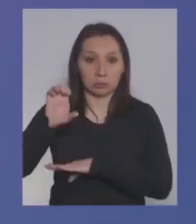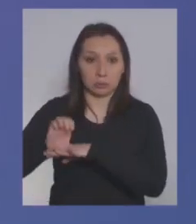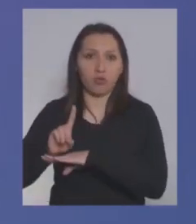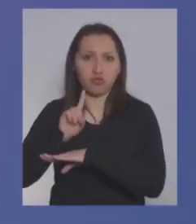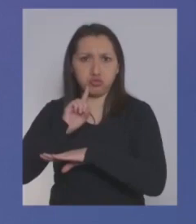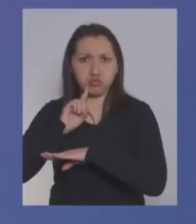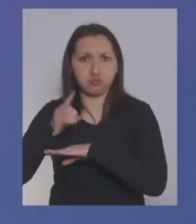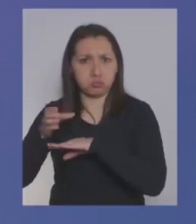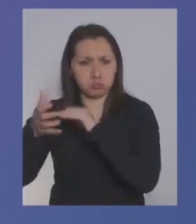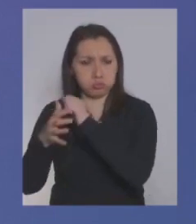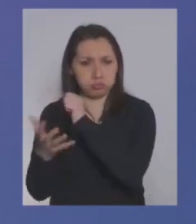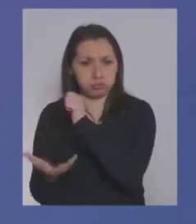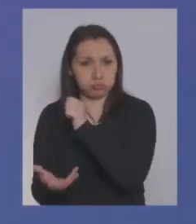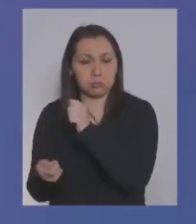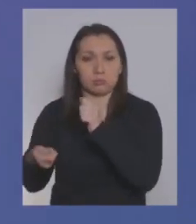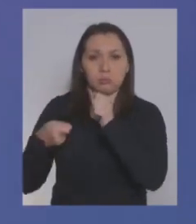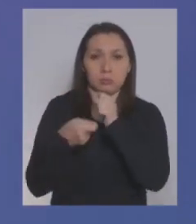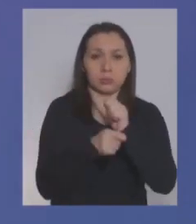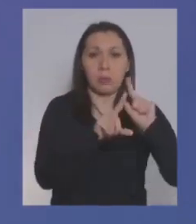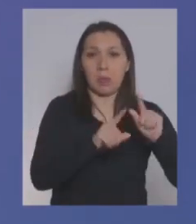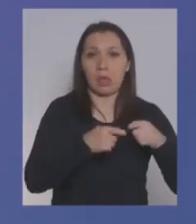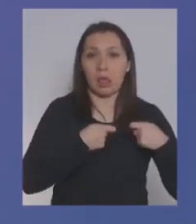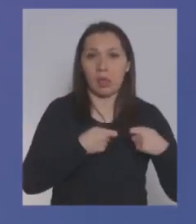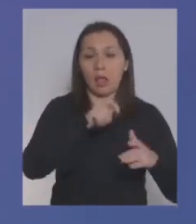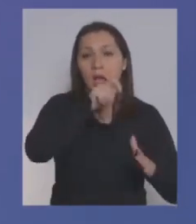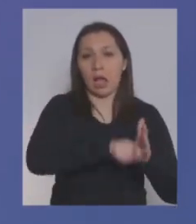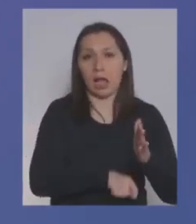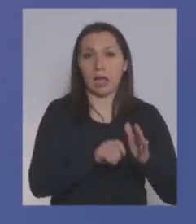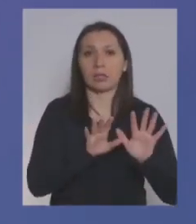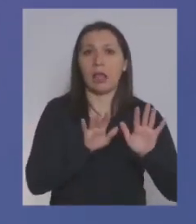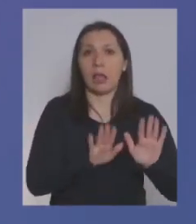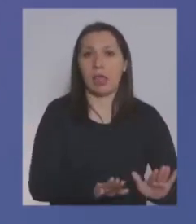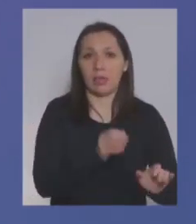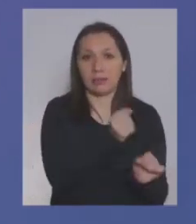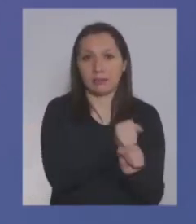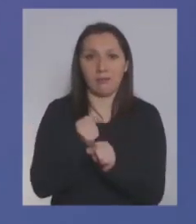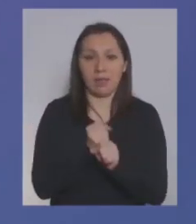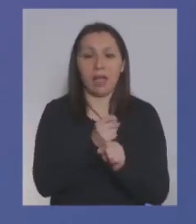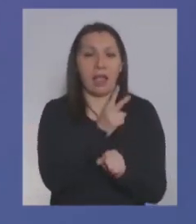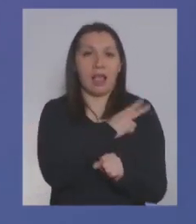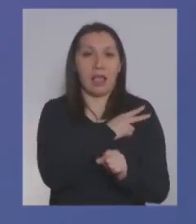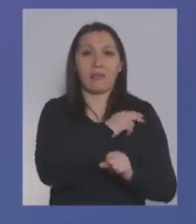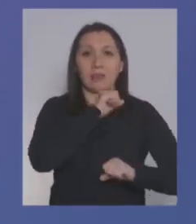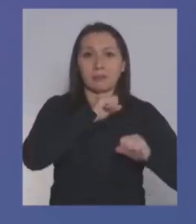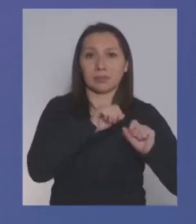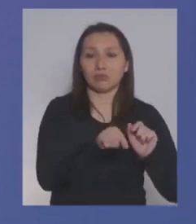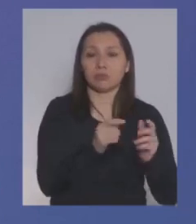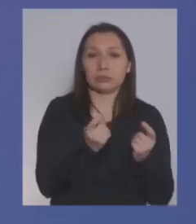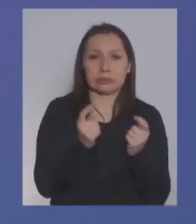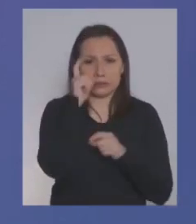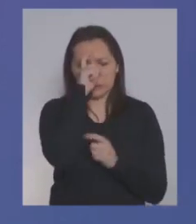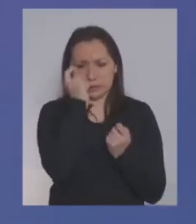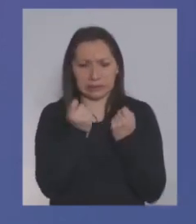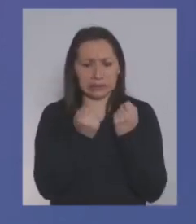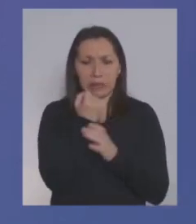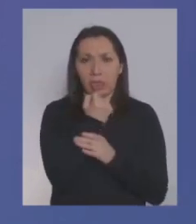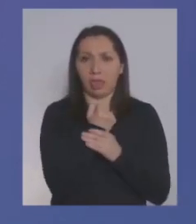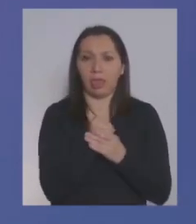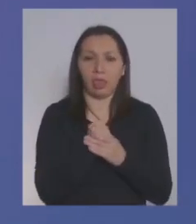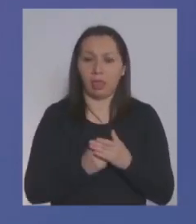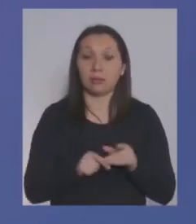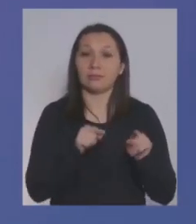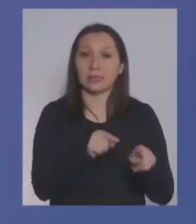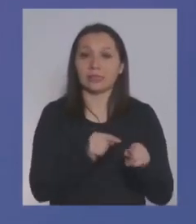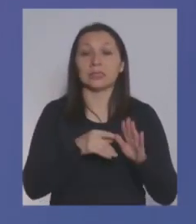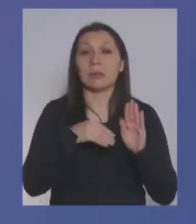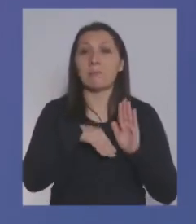plata fiscal para alivianarle el costo de contratación y de retención a esos segmentos que hoy día están muy golpeados y